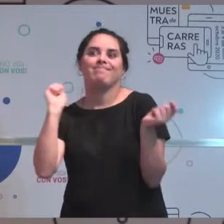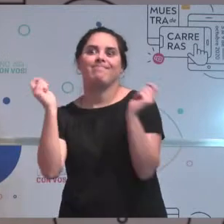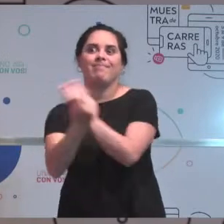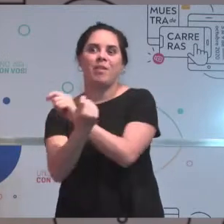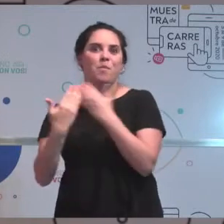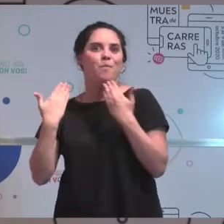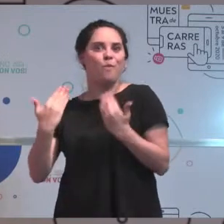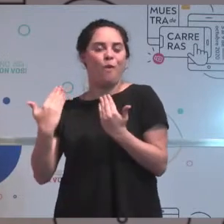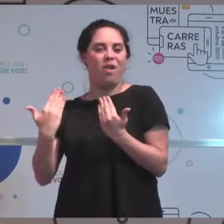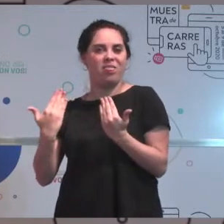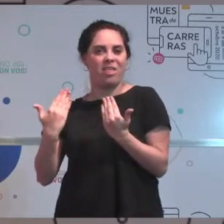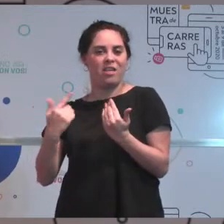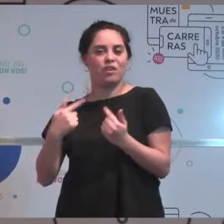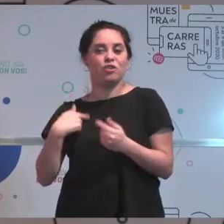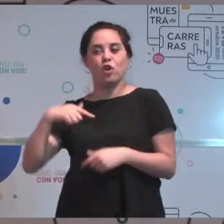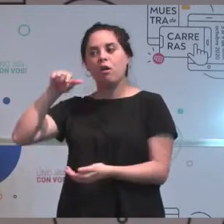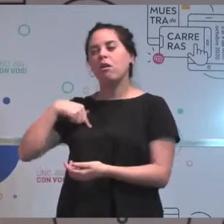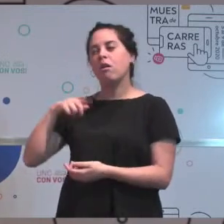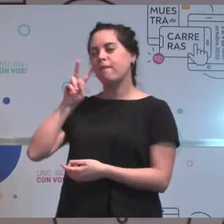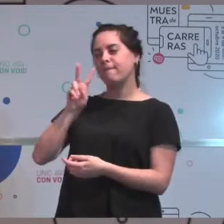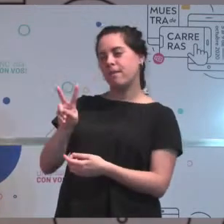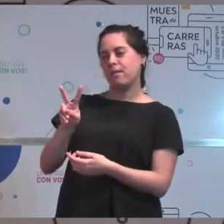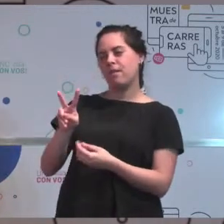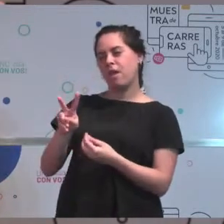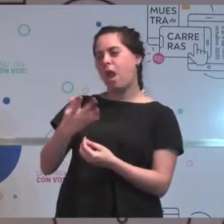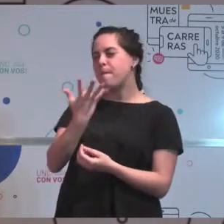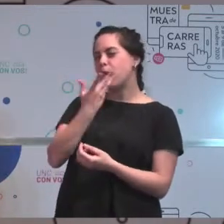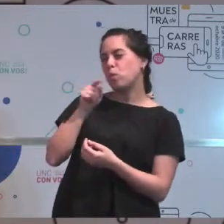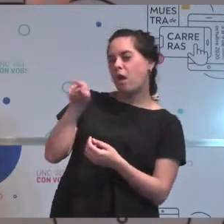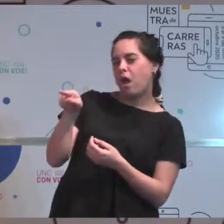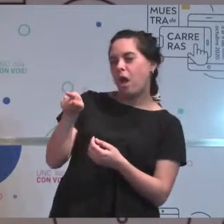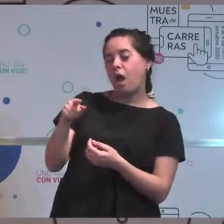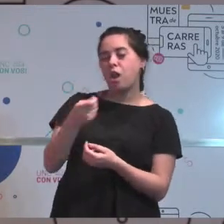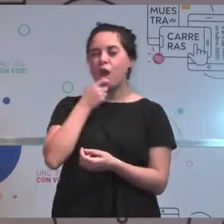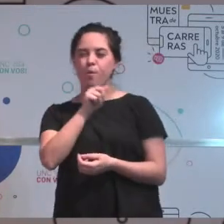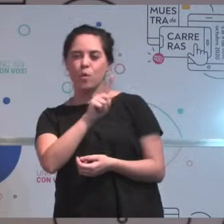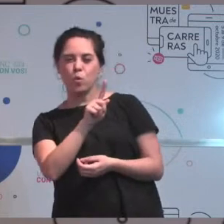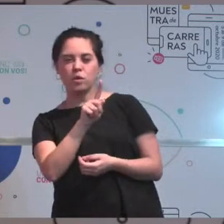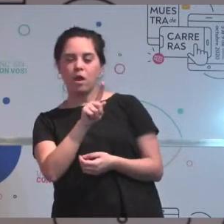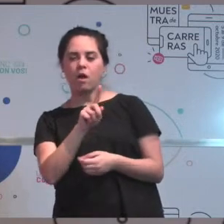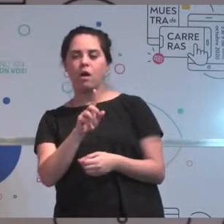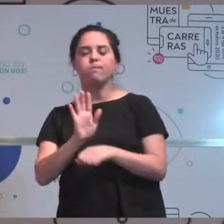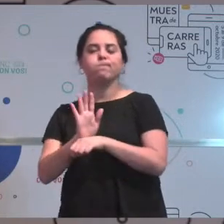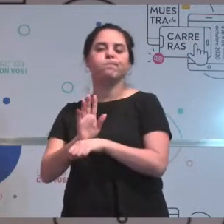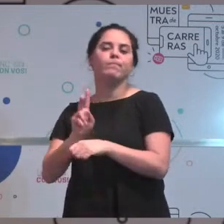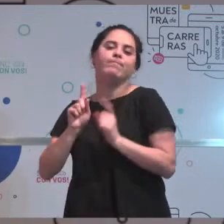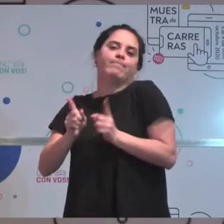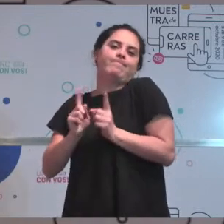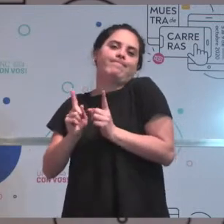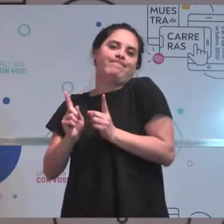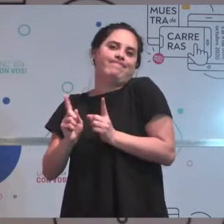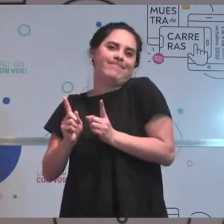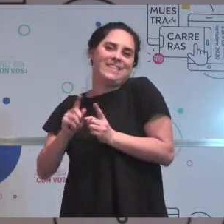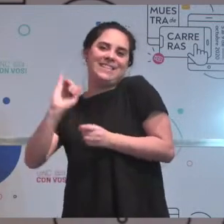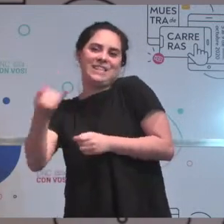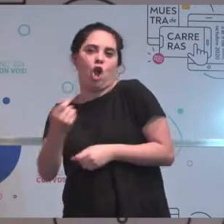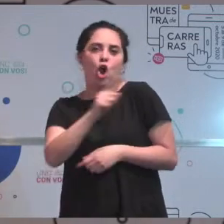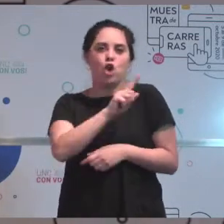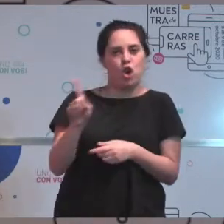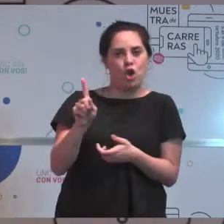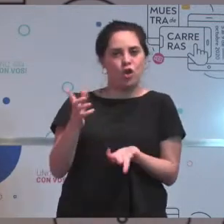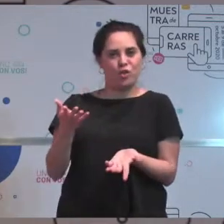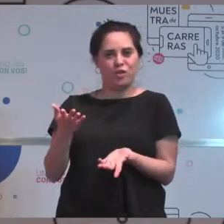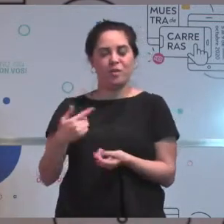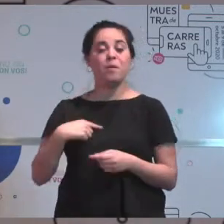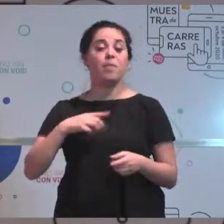estudiando, ver qué es lo que más me gusta y poder sostenerlo, que es lo que han podido transmitir en tanto el curso de la carrera,